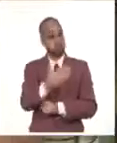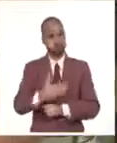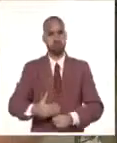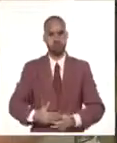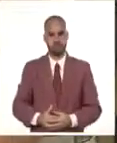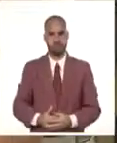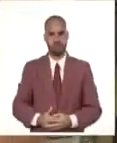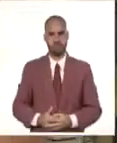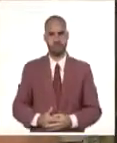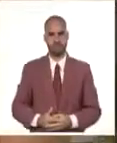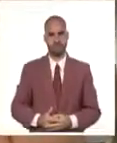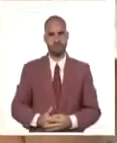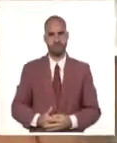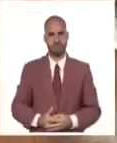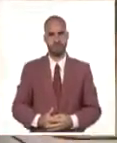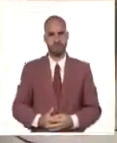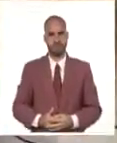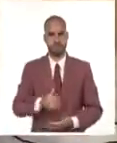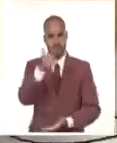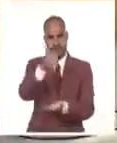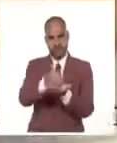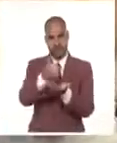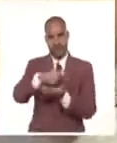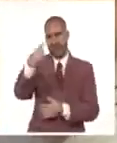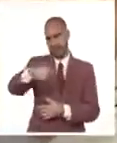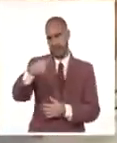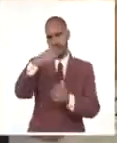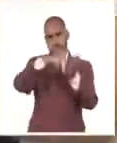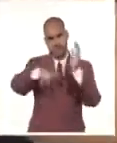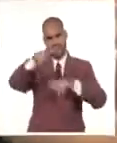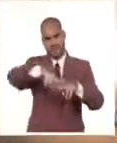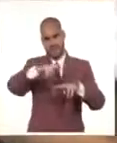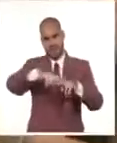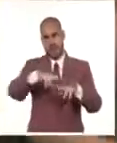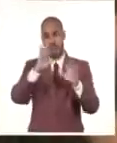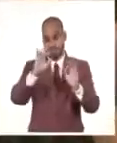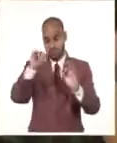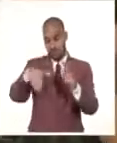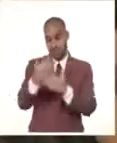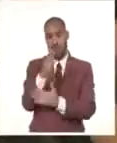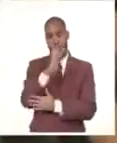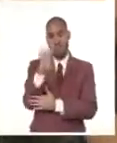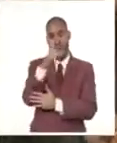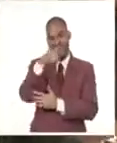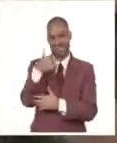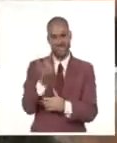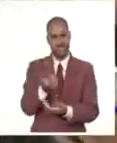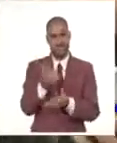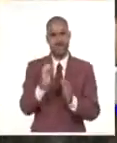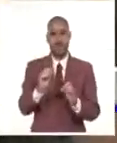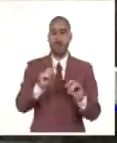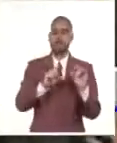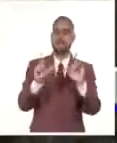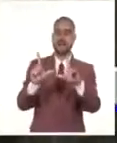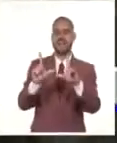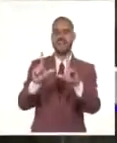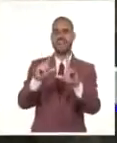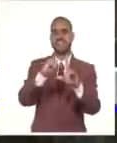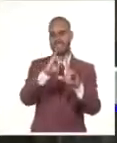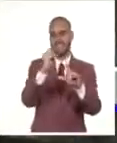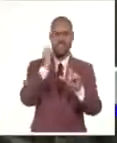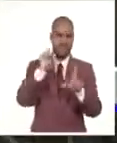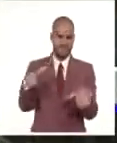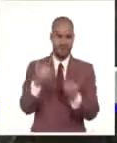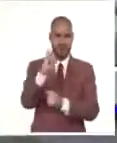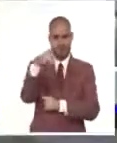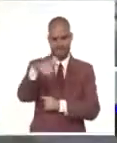En la sede del Tribunal Provincial de La Habana, desde este 4 de abril, la placa y condición 60 aniversario que otorga la Unión de